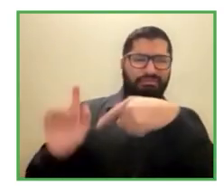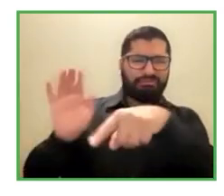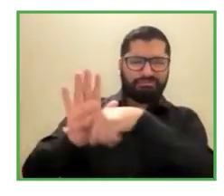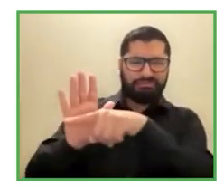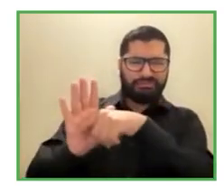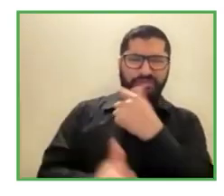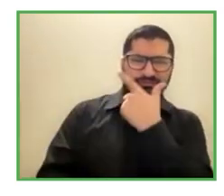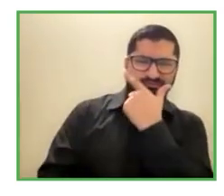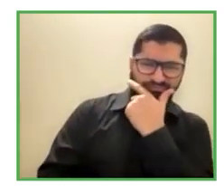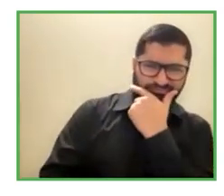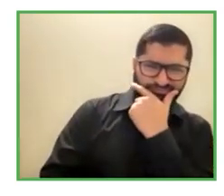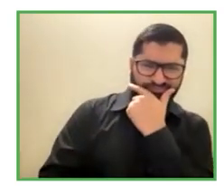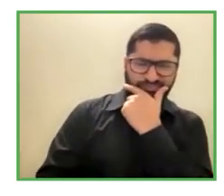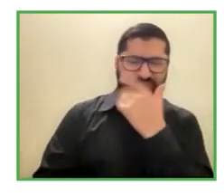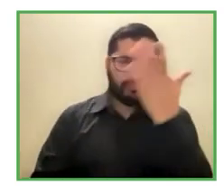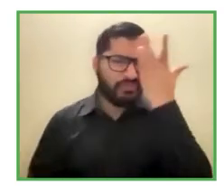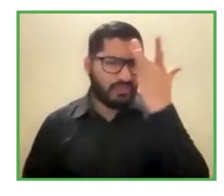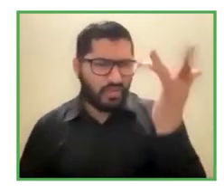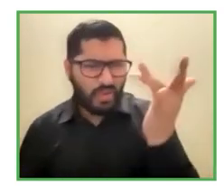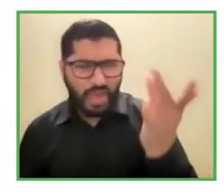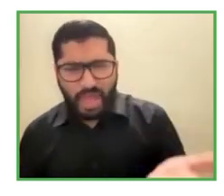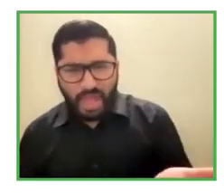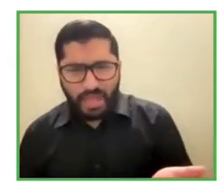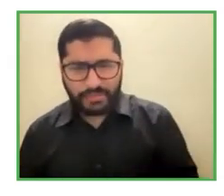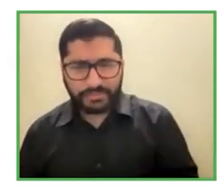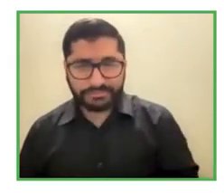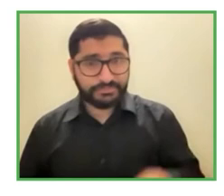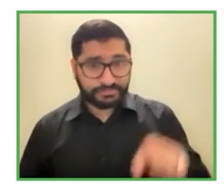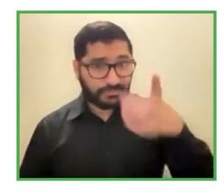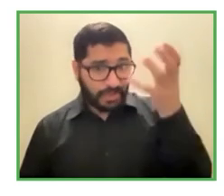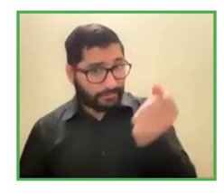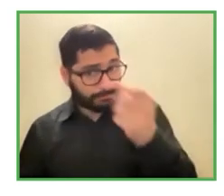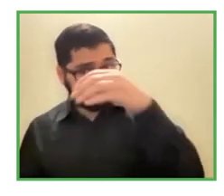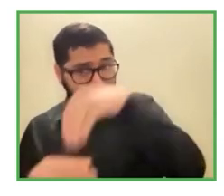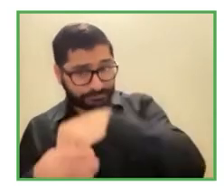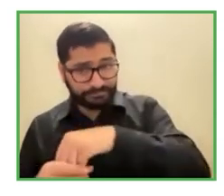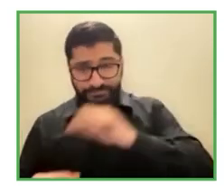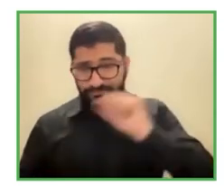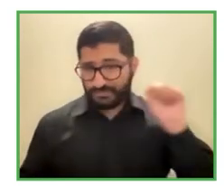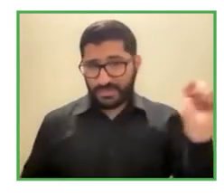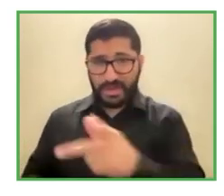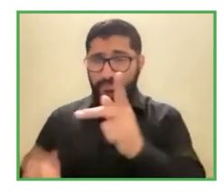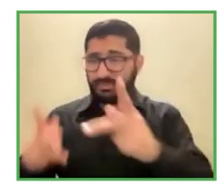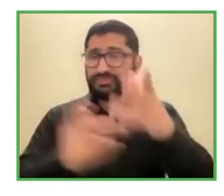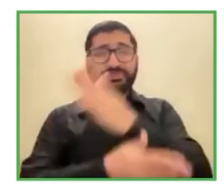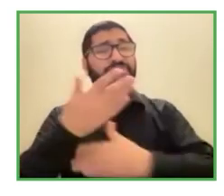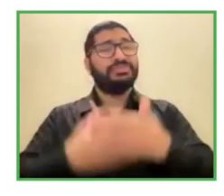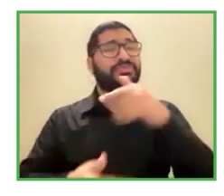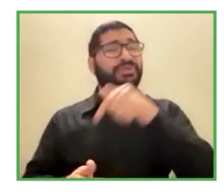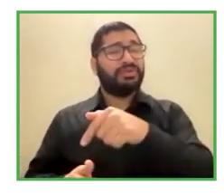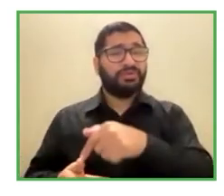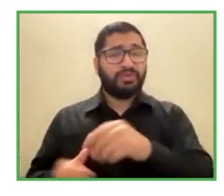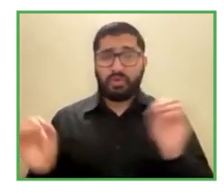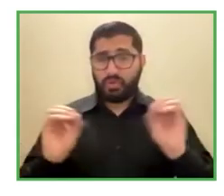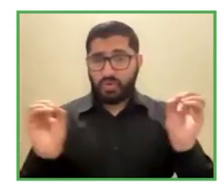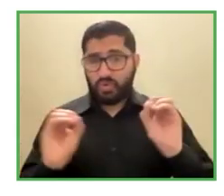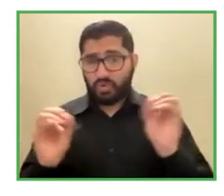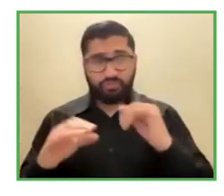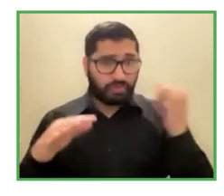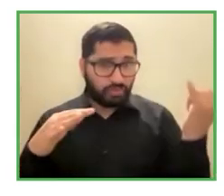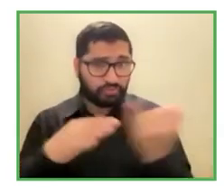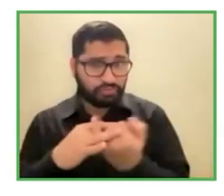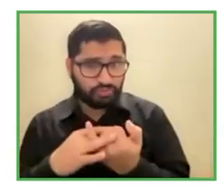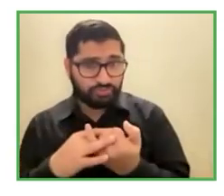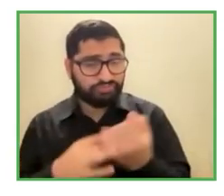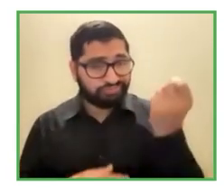tener todos los trabajadores con discapacidad no se les generaba la inclusión o sea la inclusión habla de